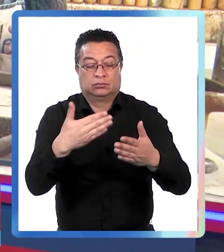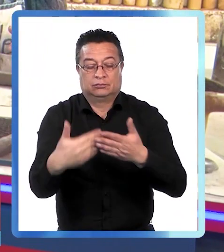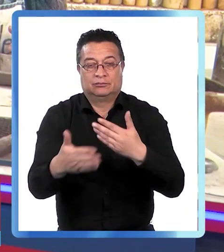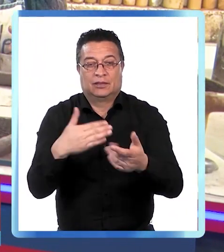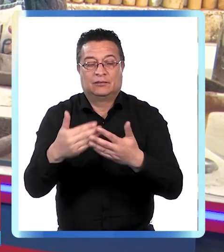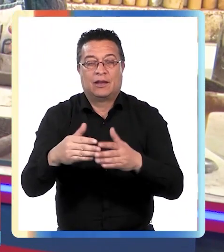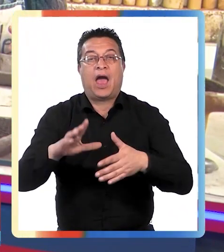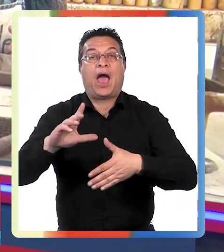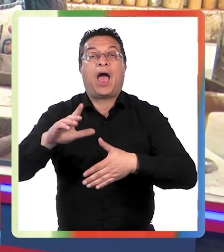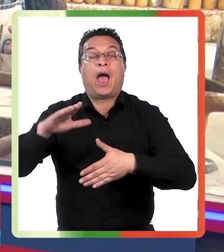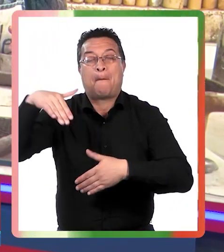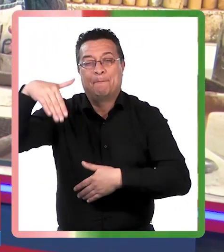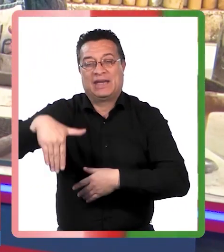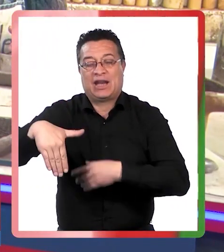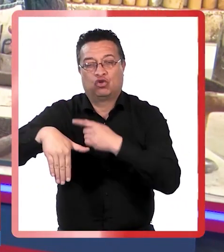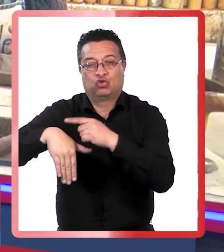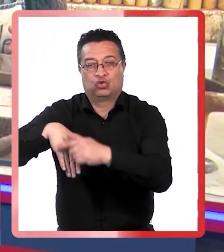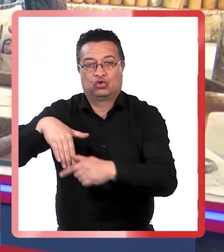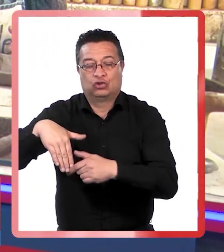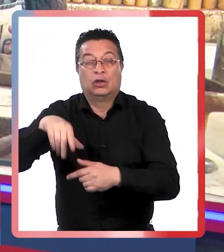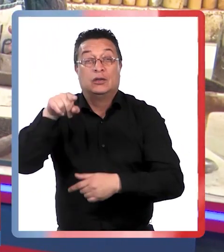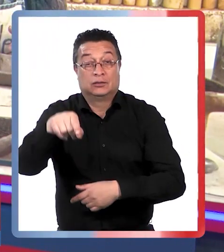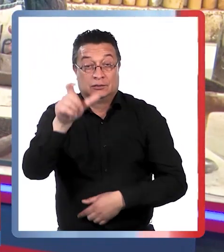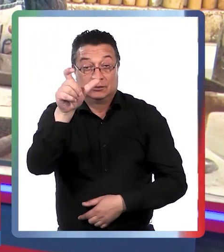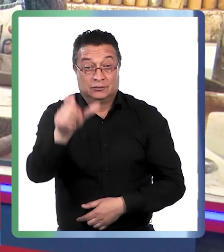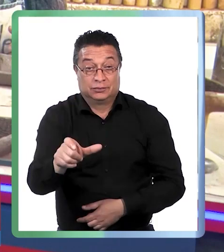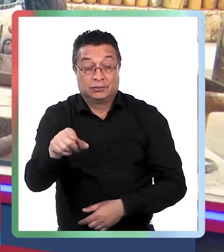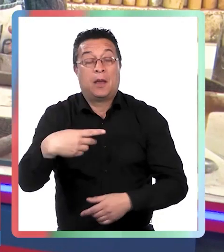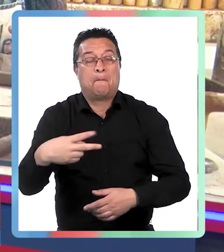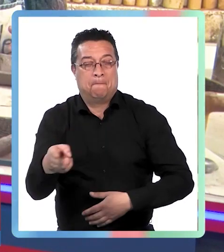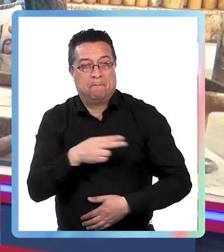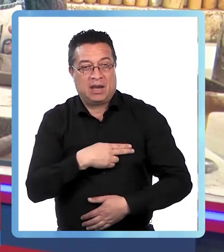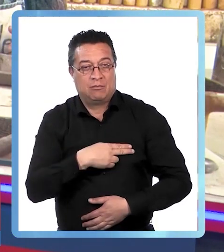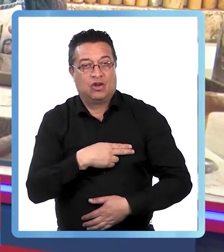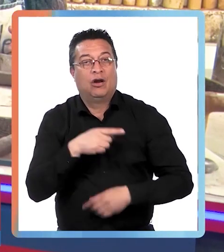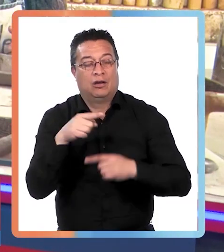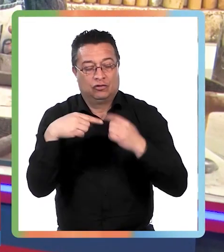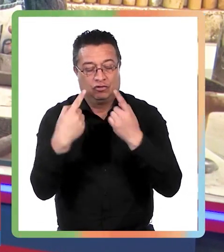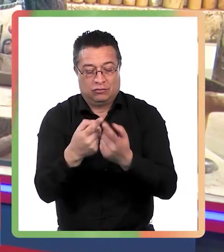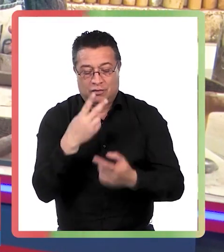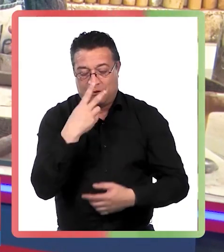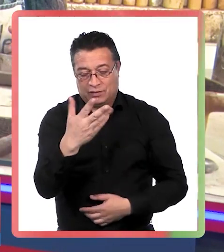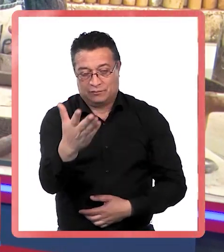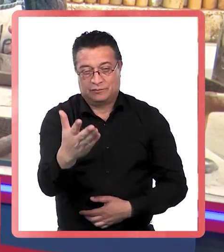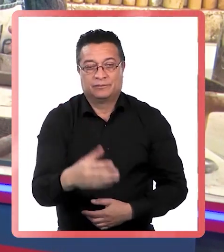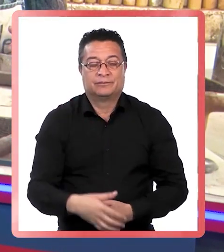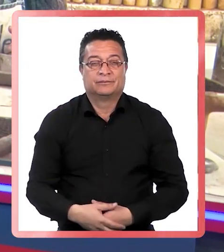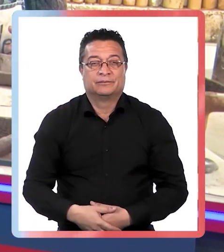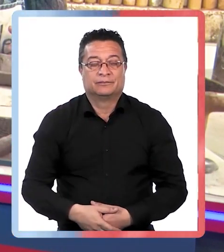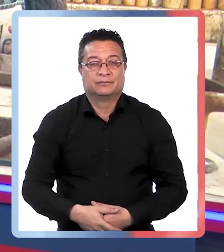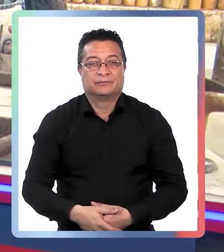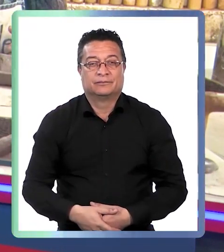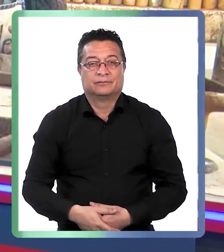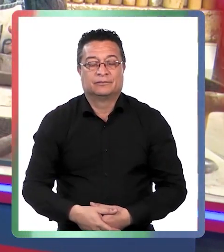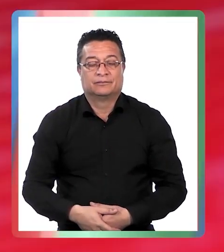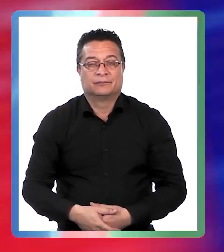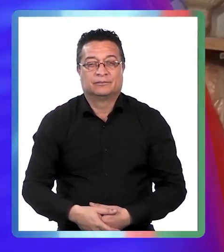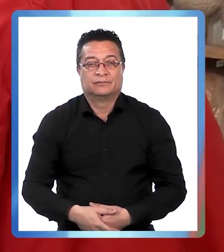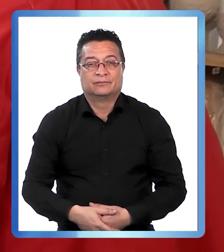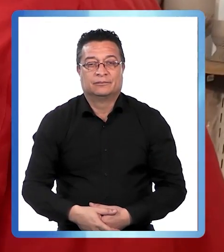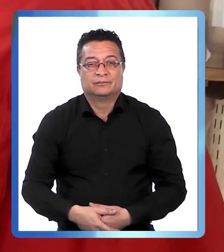excelencia para las artesanías de América del Sur sobre la autora, su obra y el premio en la nota de Antofagasta Televisión